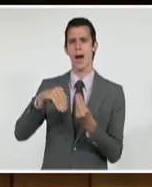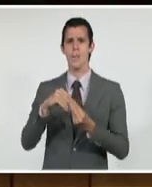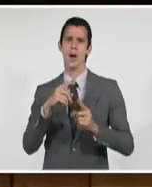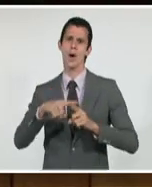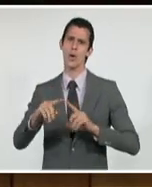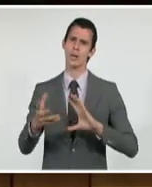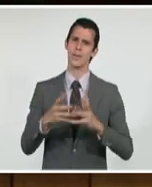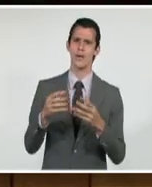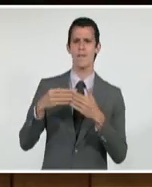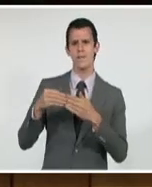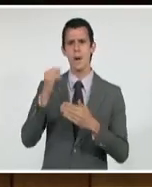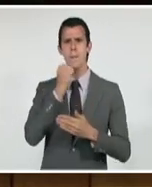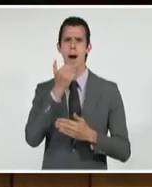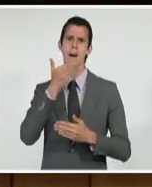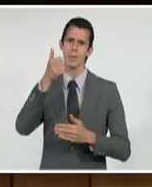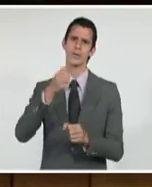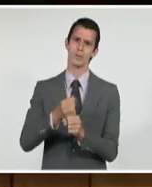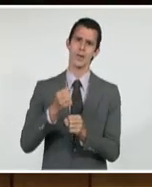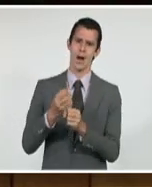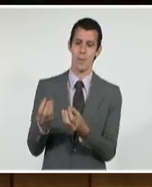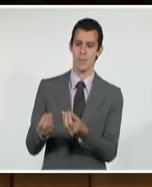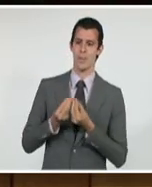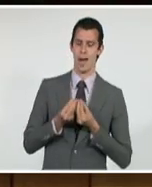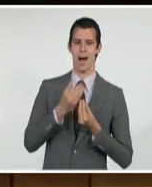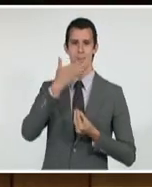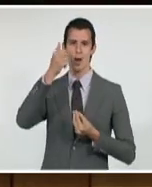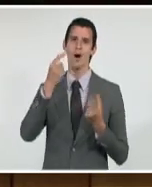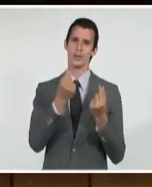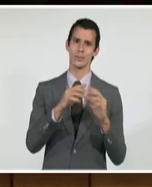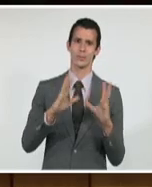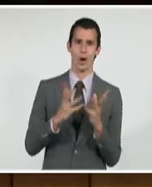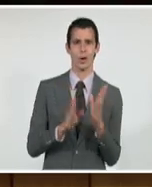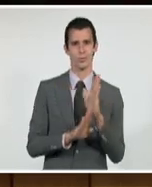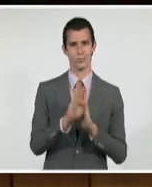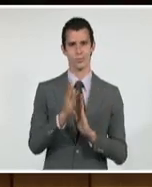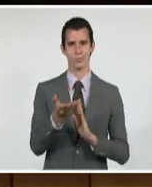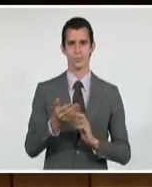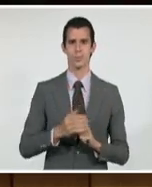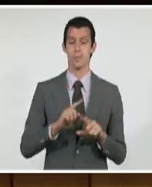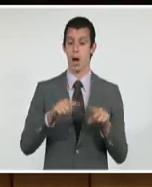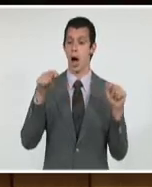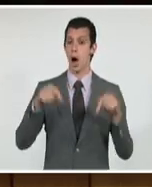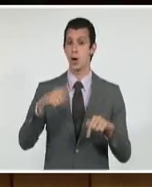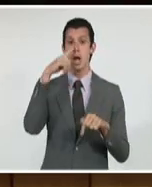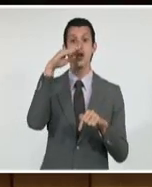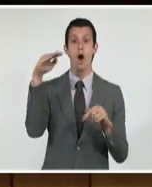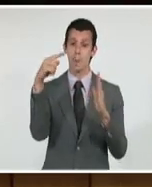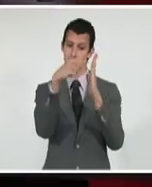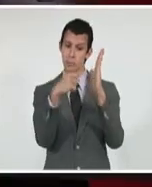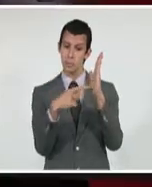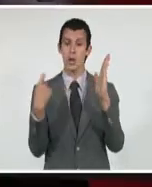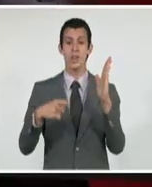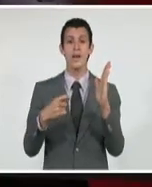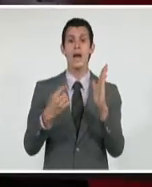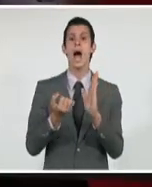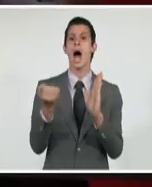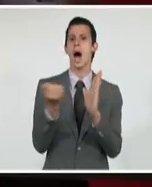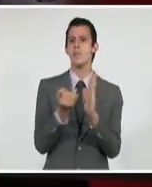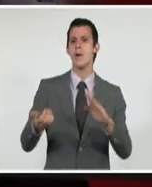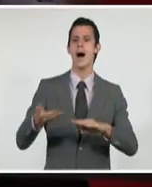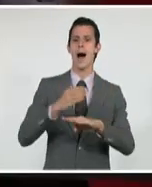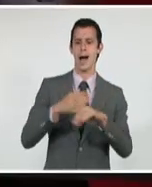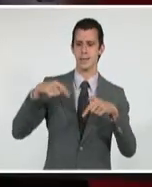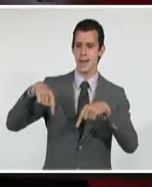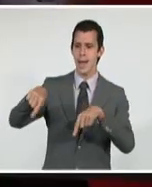en el proceso de elaboración de las normas para su implementación, las que deben ser aprobadas previamente